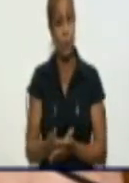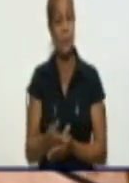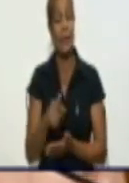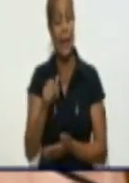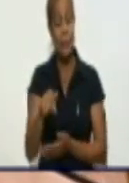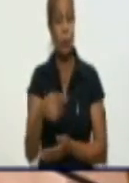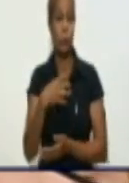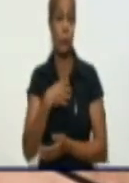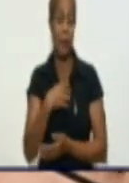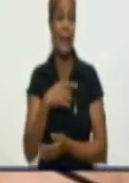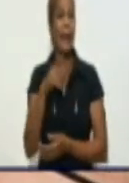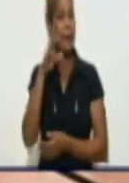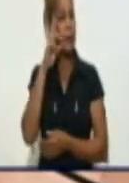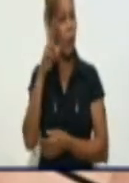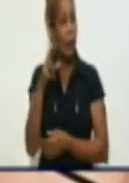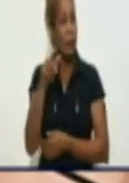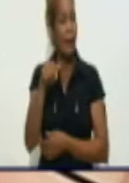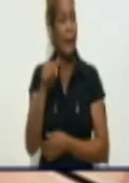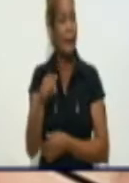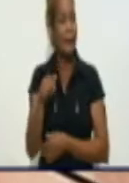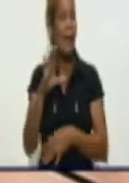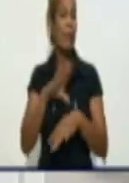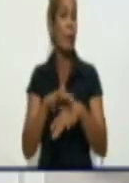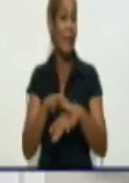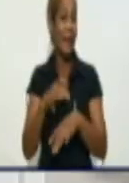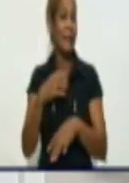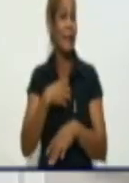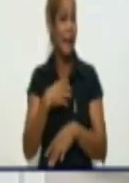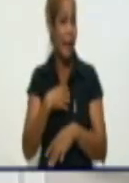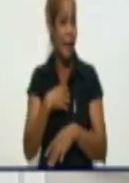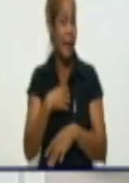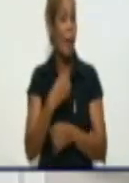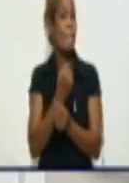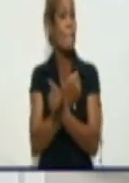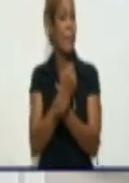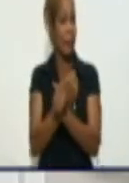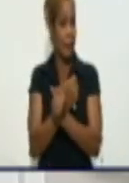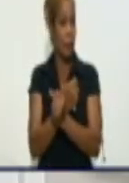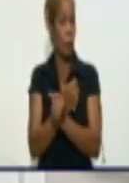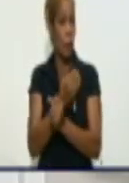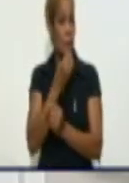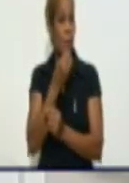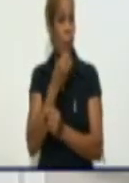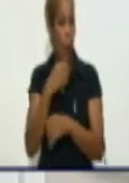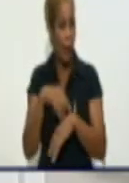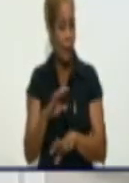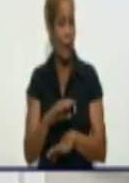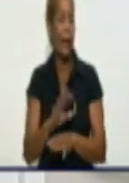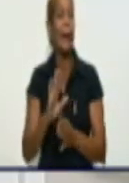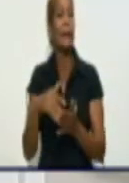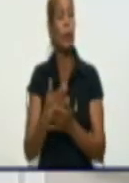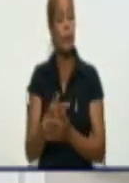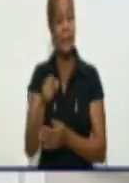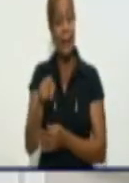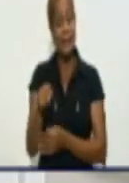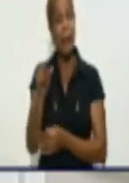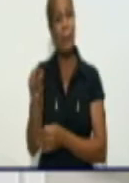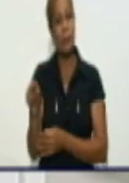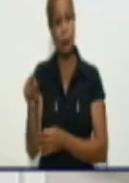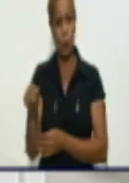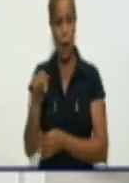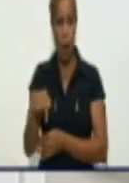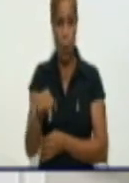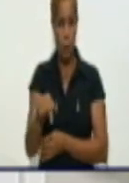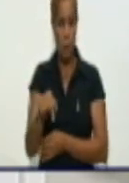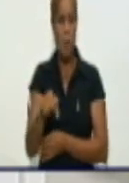Recuerden que esta enfermedad tiene un periodo de incubación. Pero ese contacto que hoy yo no aíslo oportunamente. Hoy está sintomático.